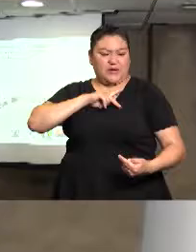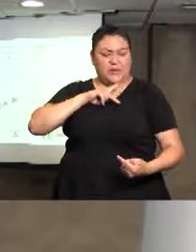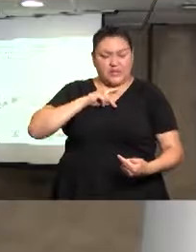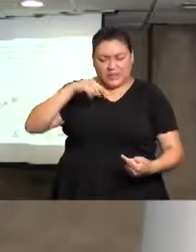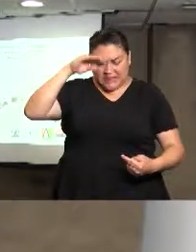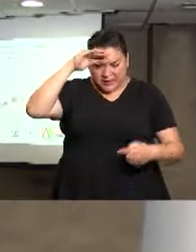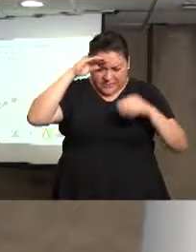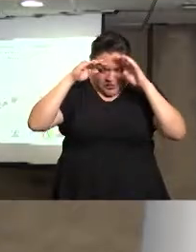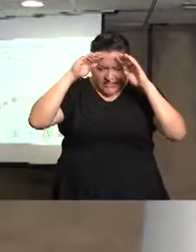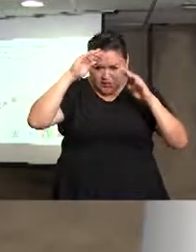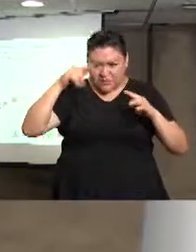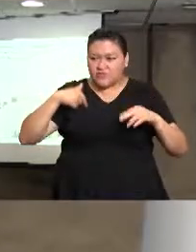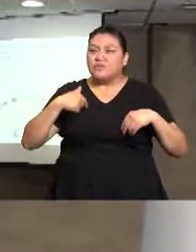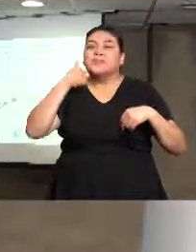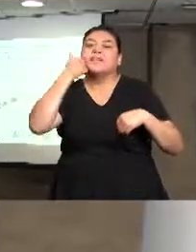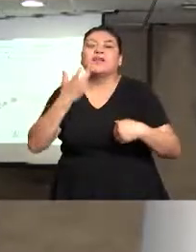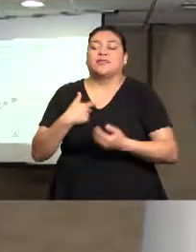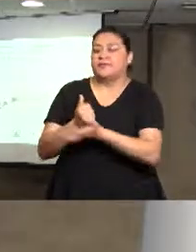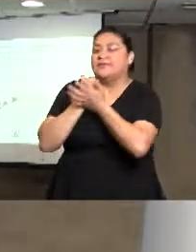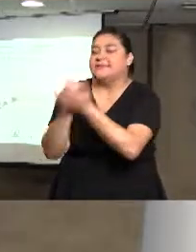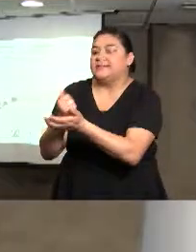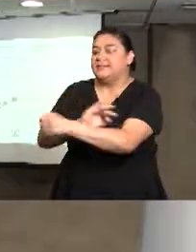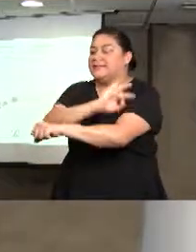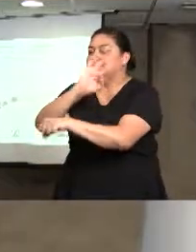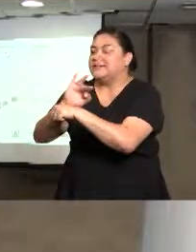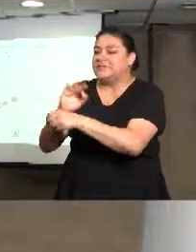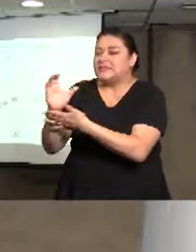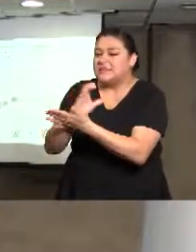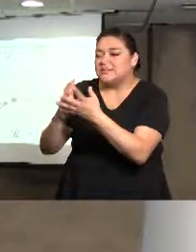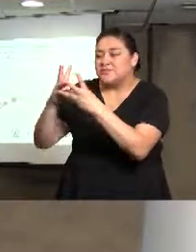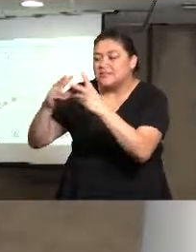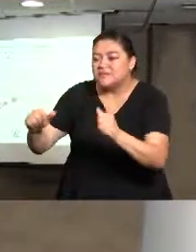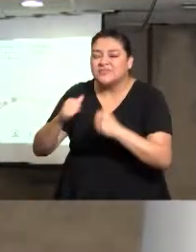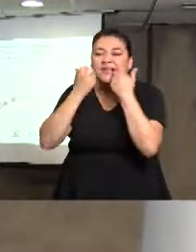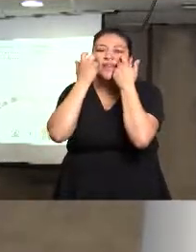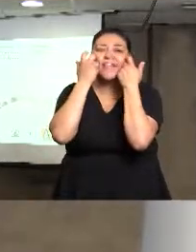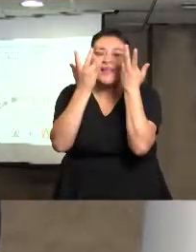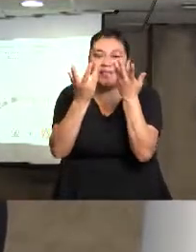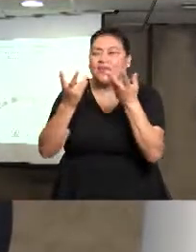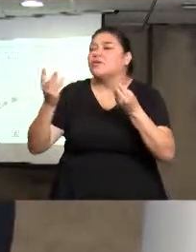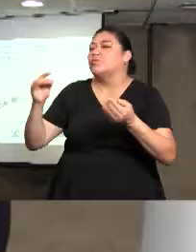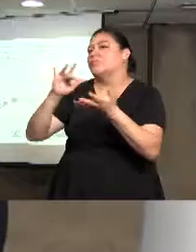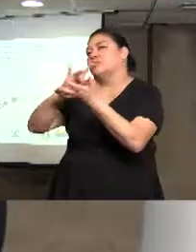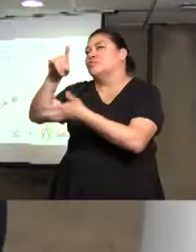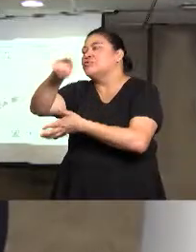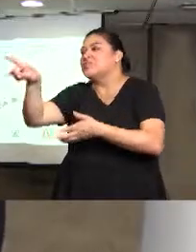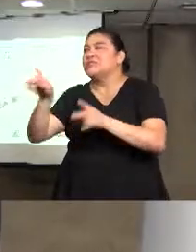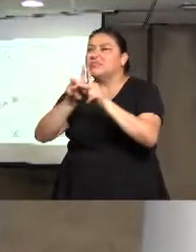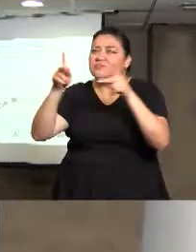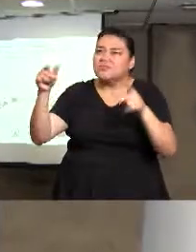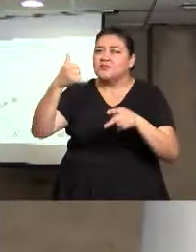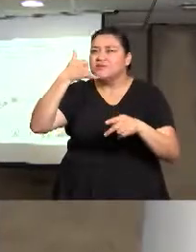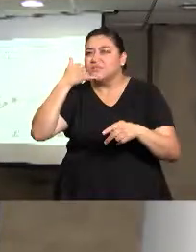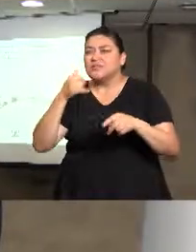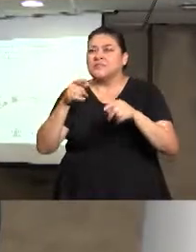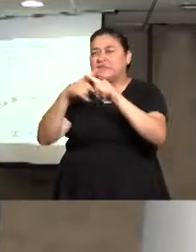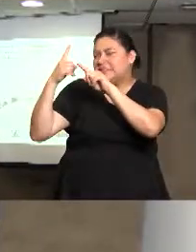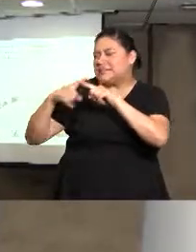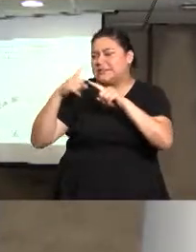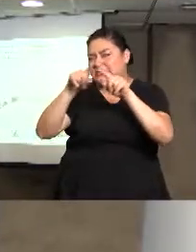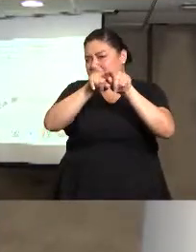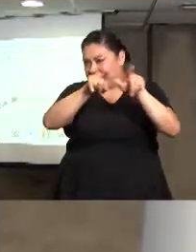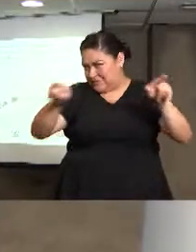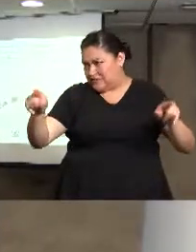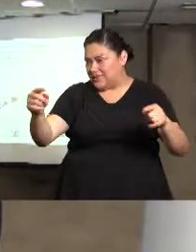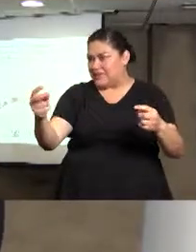yo quiero ser parte de la solución, yo quiero ayudar, entonces de verdad muchas gracias aún a todos los medios de comunicación que están aquí, se están